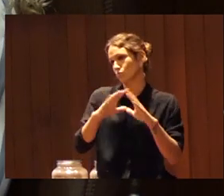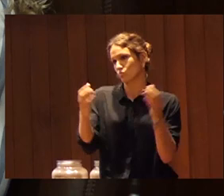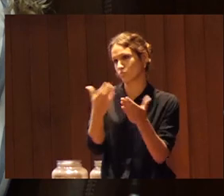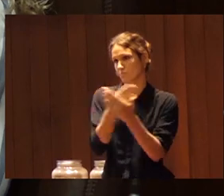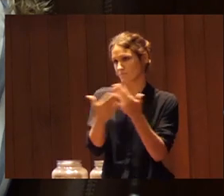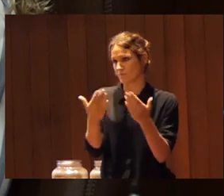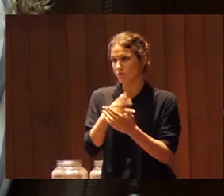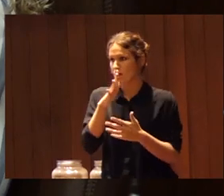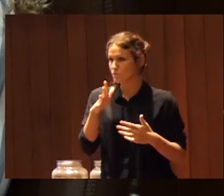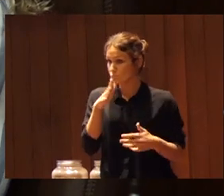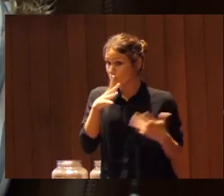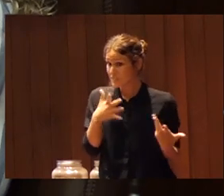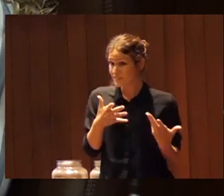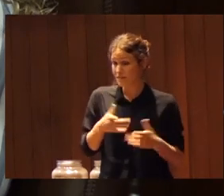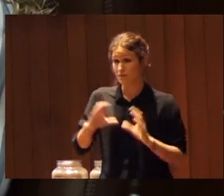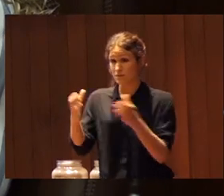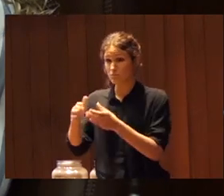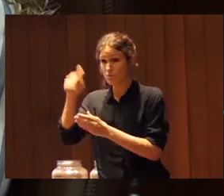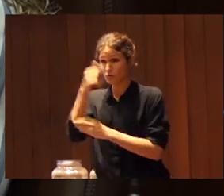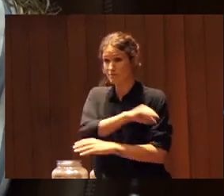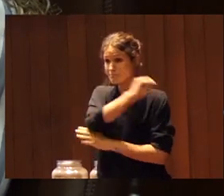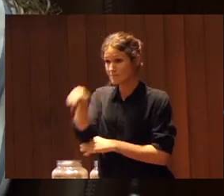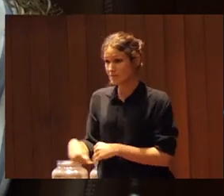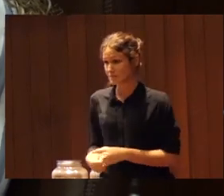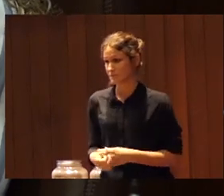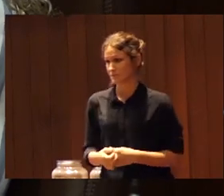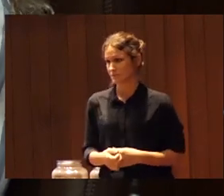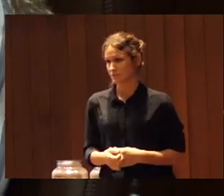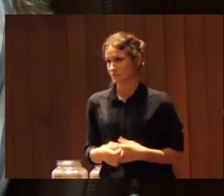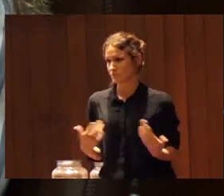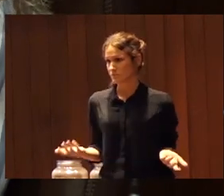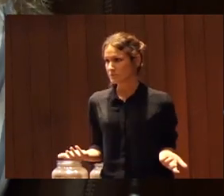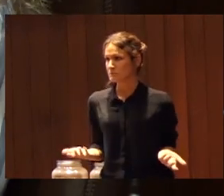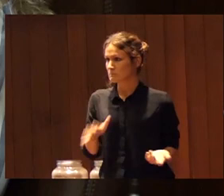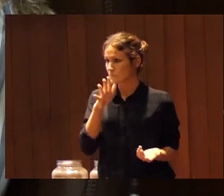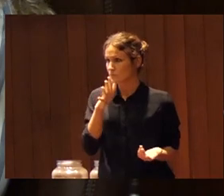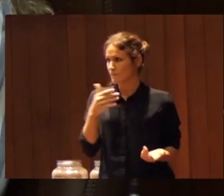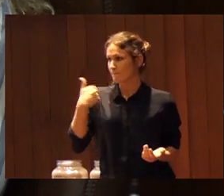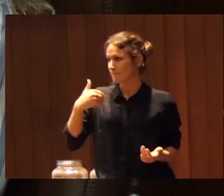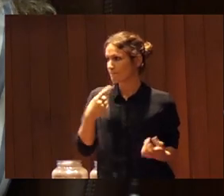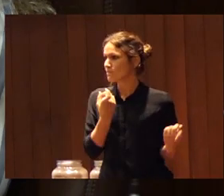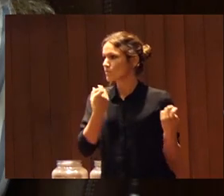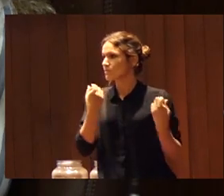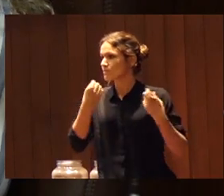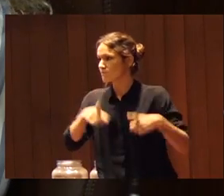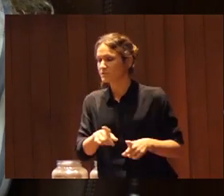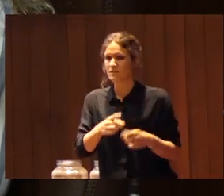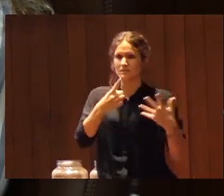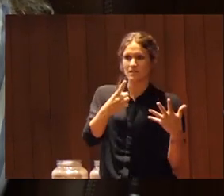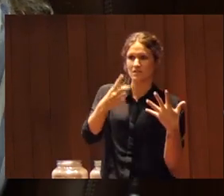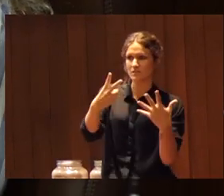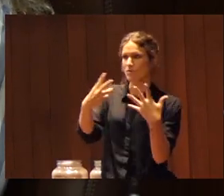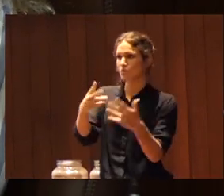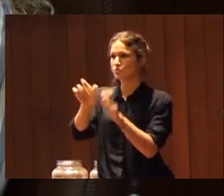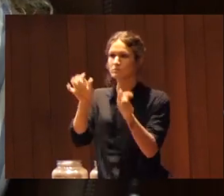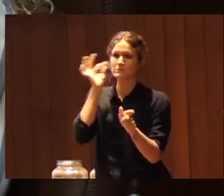supera casi a la masculina la categoría mixta es decir porque ya no tienen que buscar seis siete ocho chicas